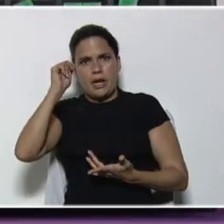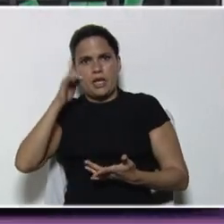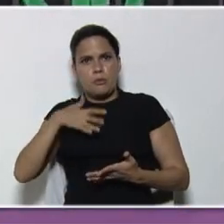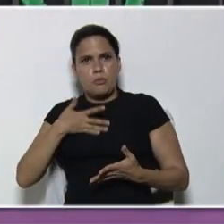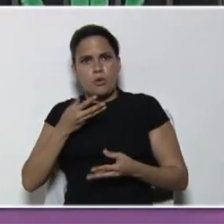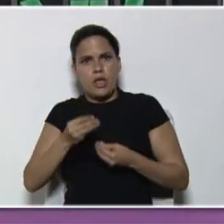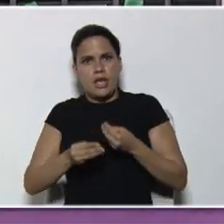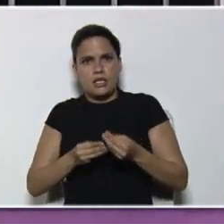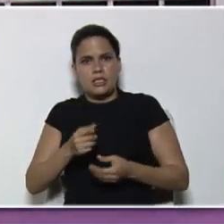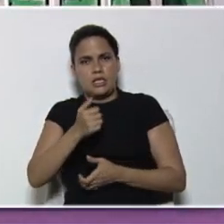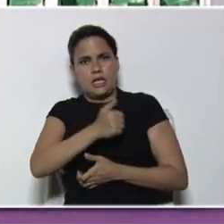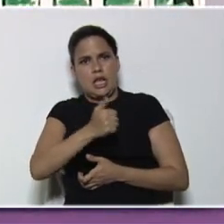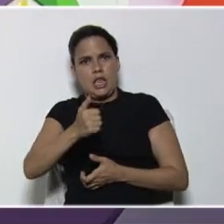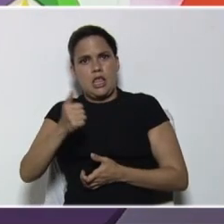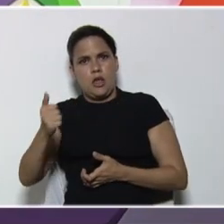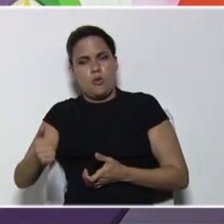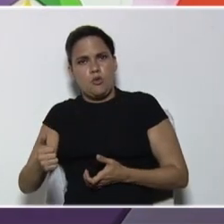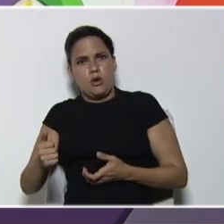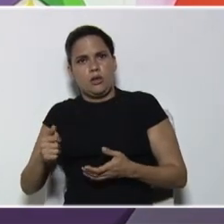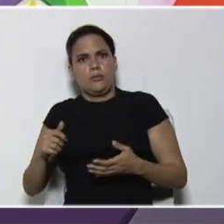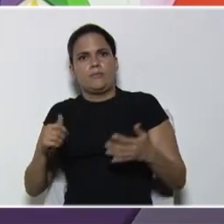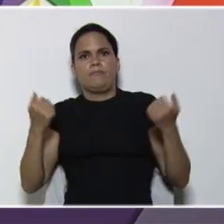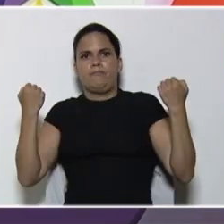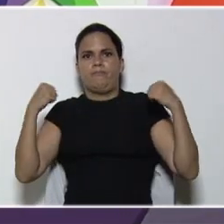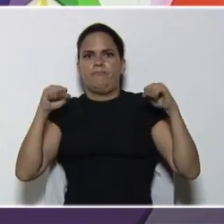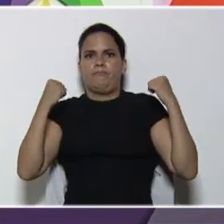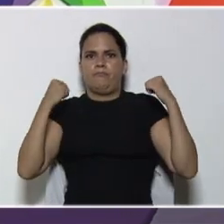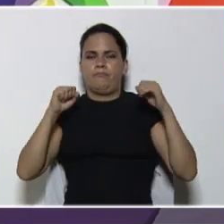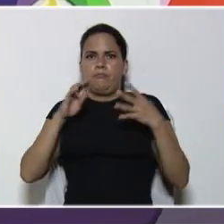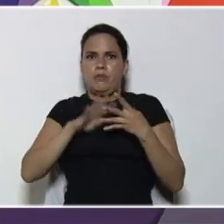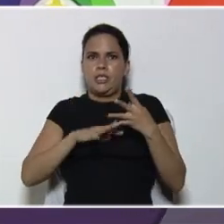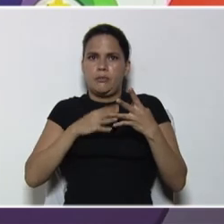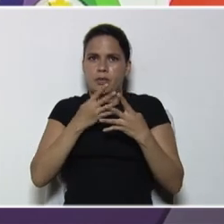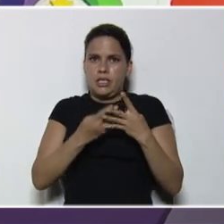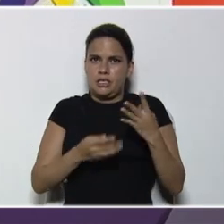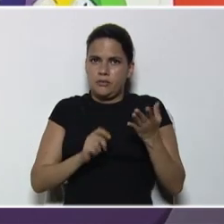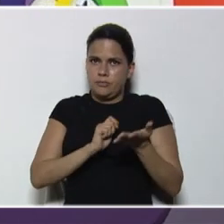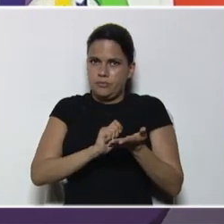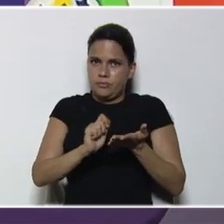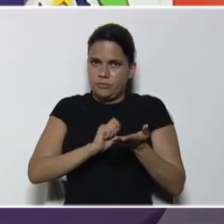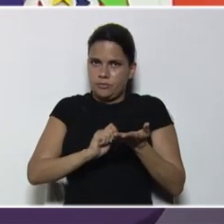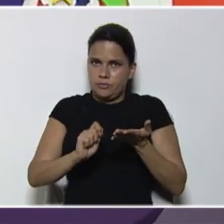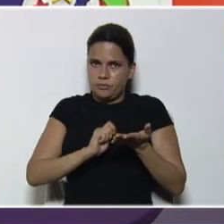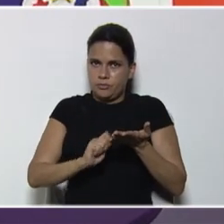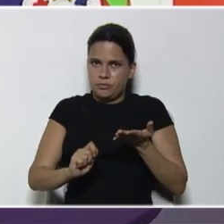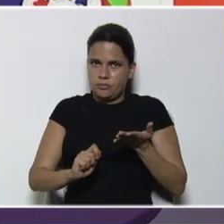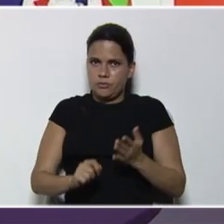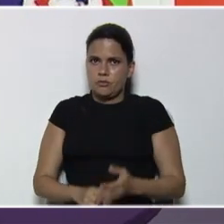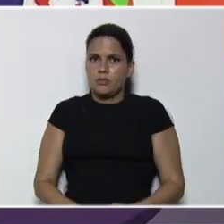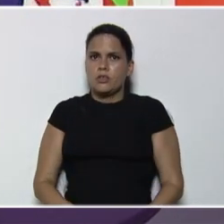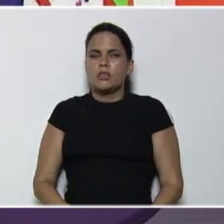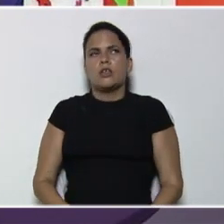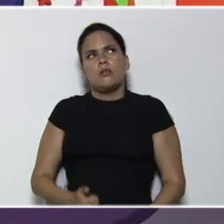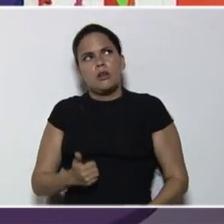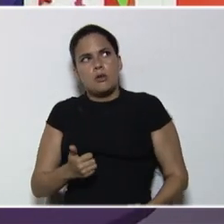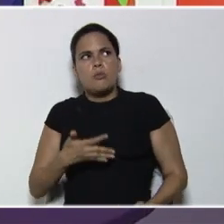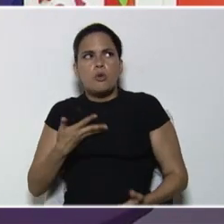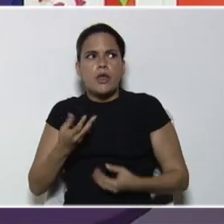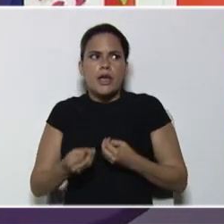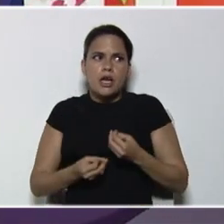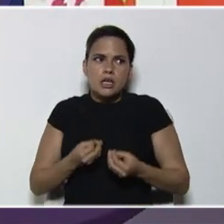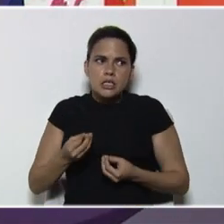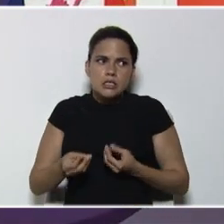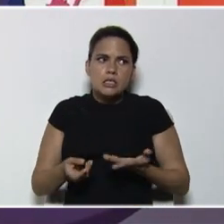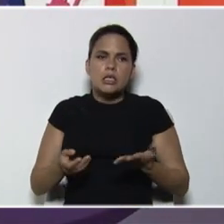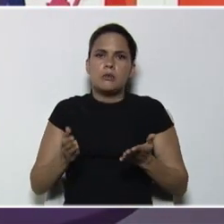matemáticas, acompañado, de la toma de nota, bien sea, que lo pueda realizar, en un cuaderno, bien